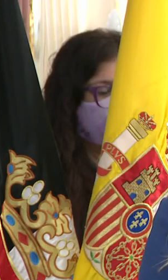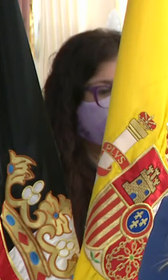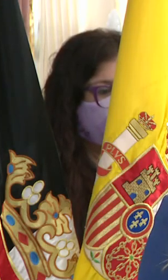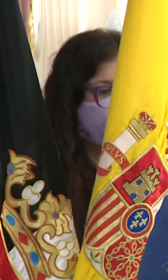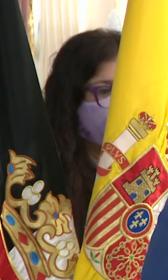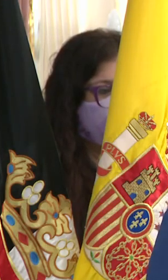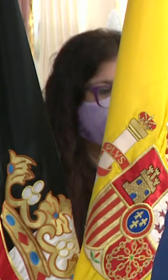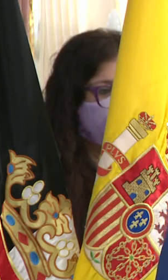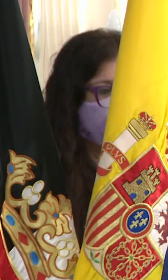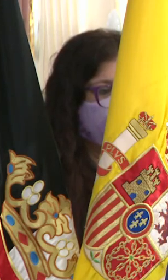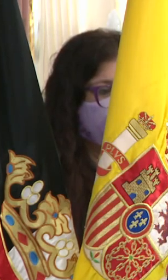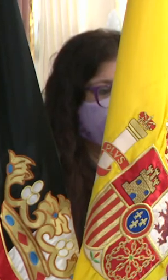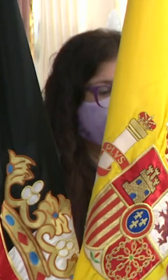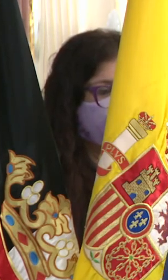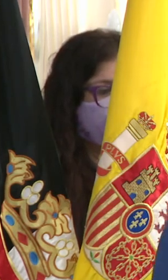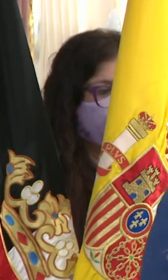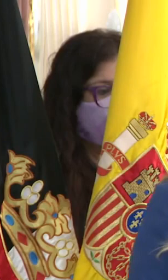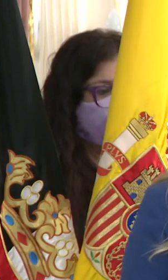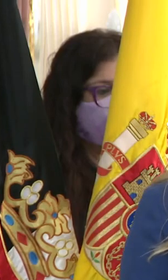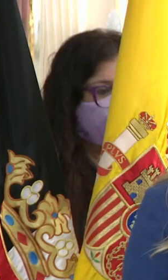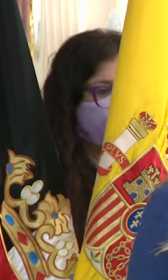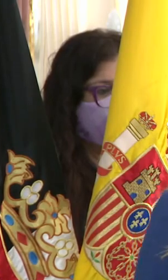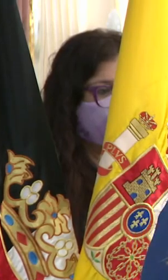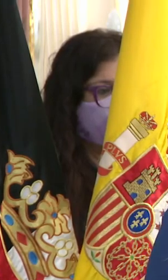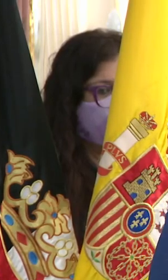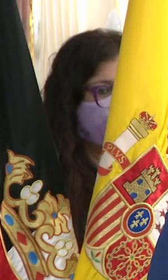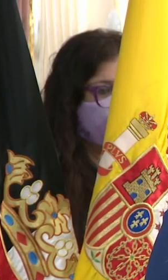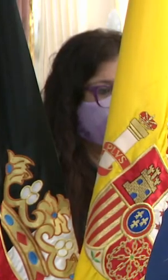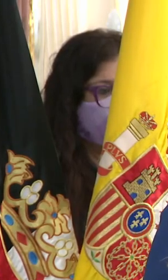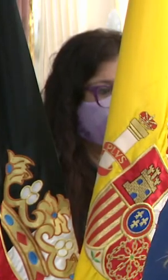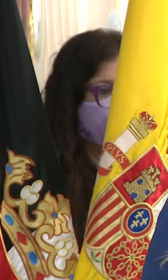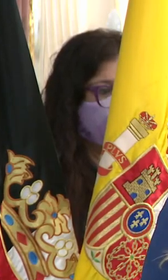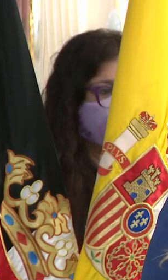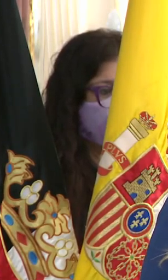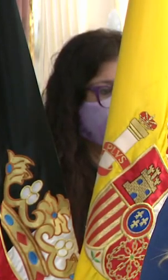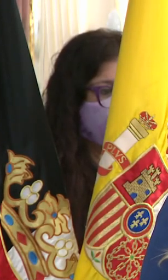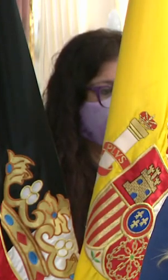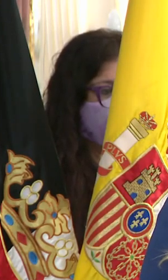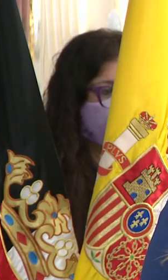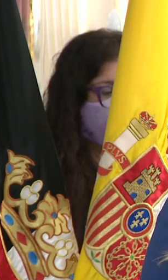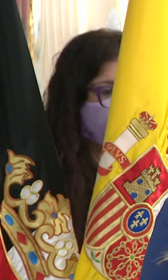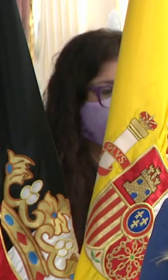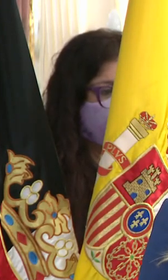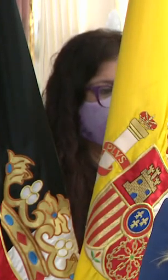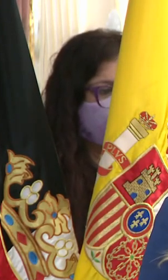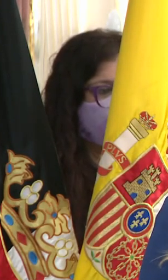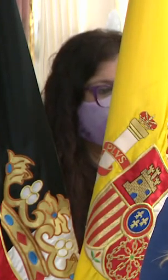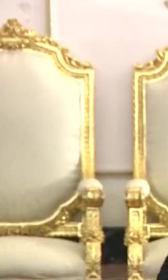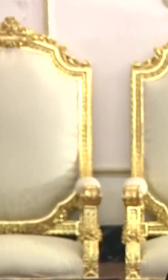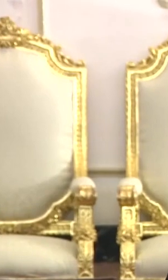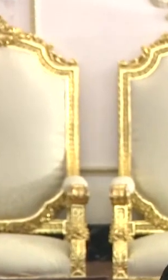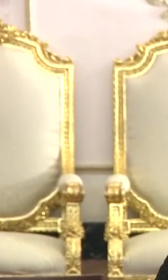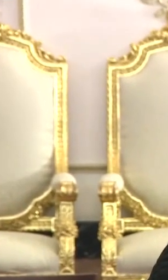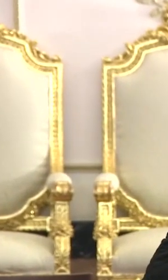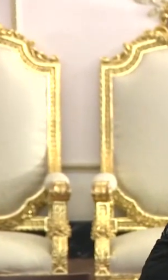Por ello, consideramos prioritario el trabajo destinado a la concienciación de las víctimas para que ante tales hechos no duden en denunciar.